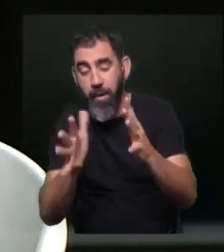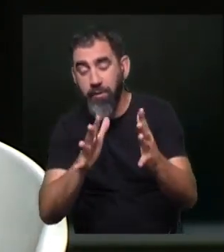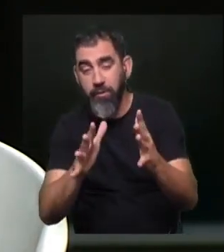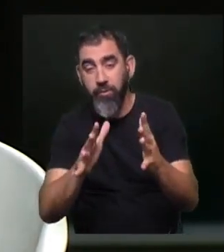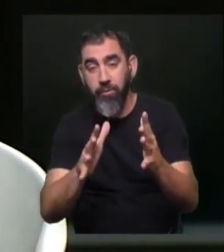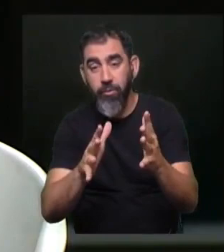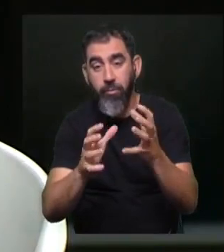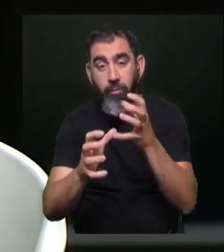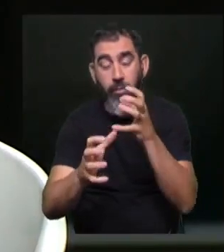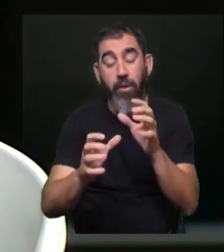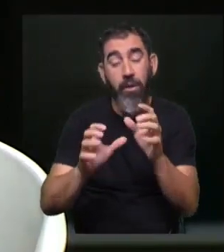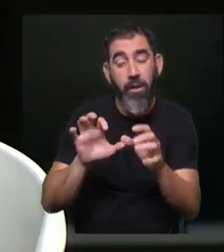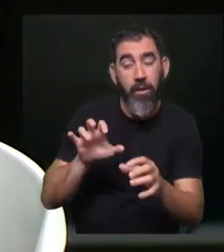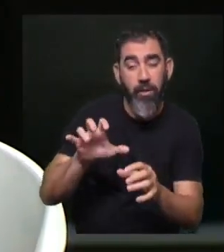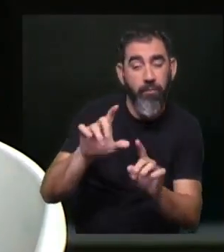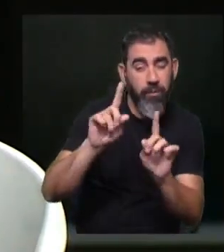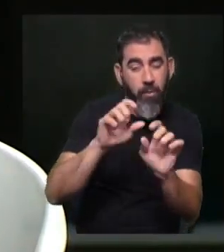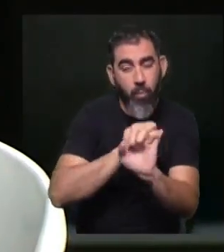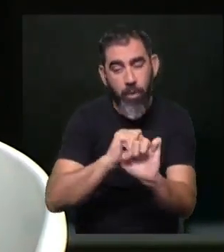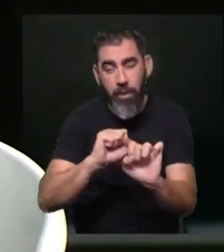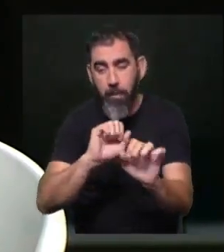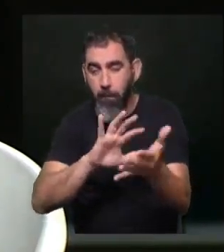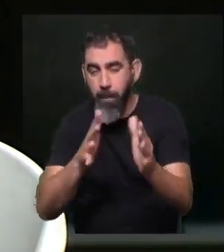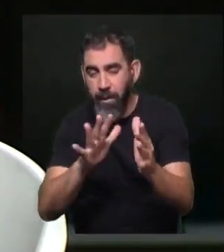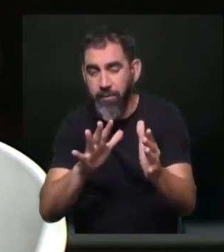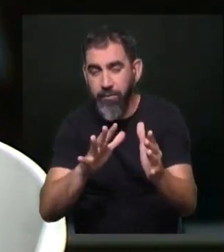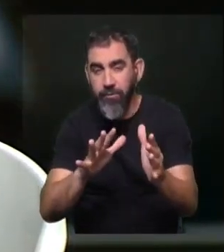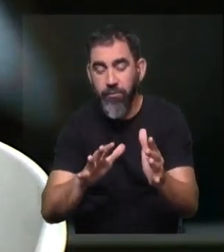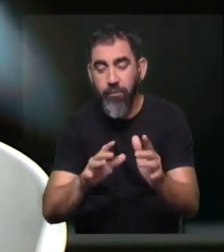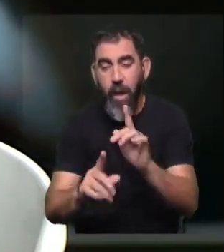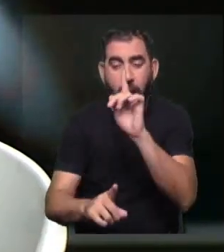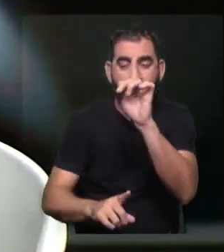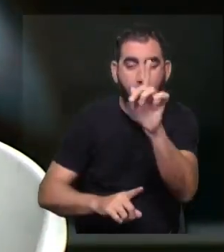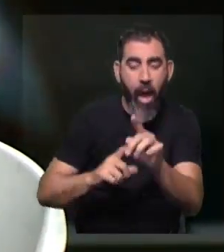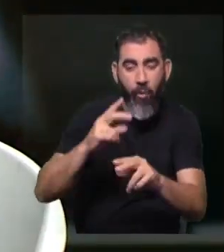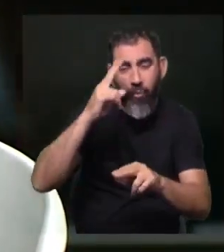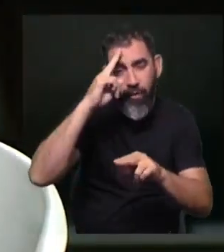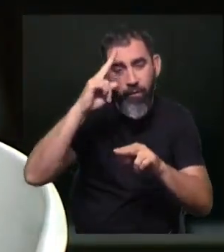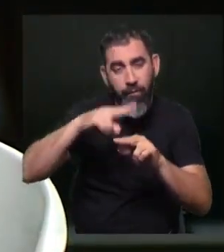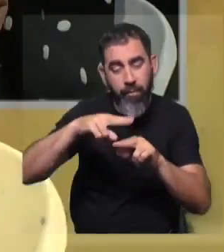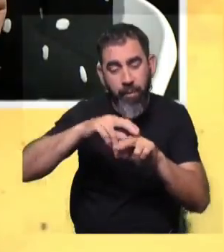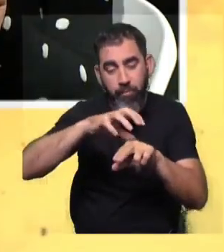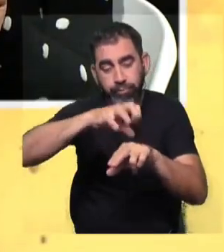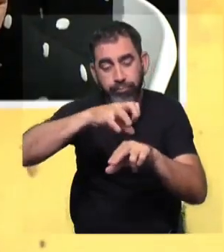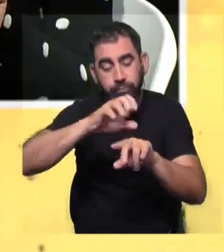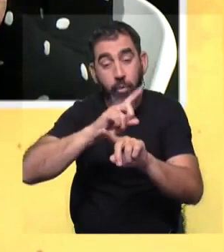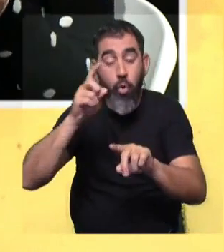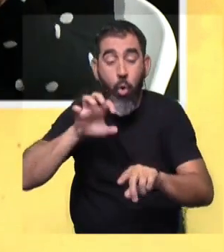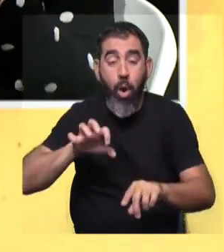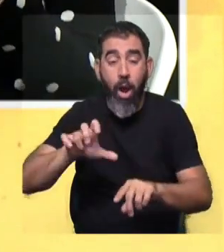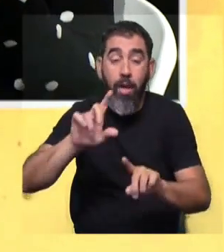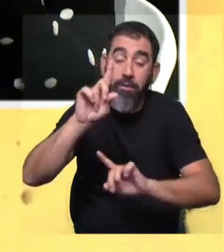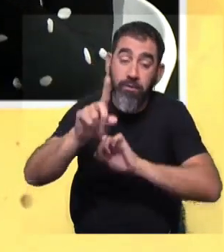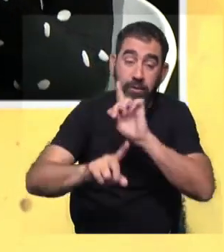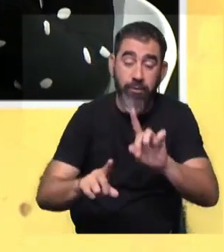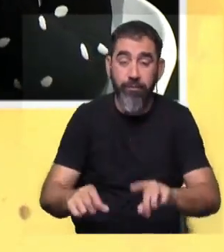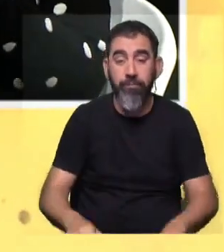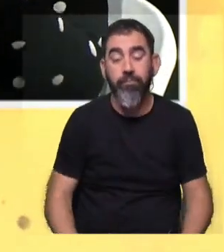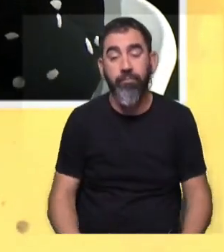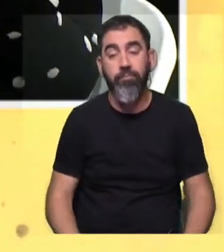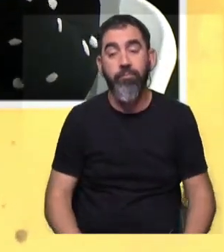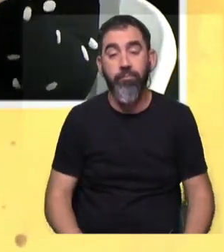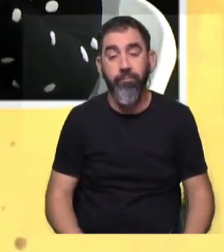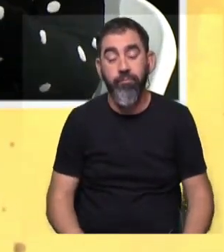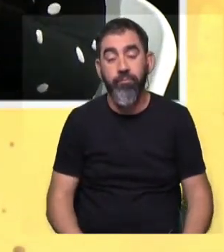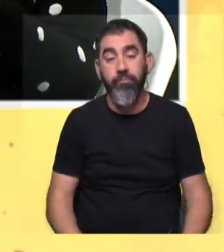contraste con los quistes también a veces puede ser parecido o de alguna patología que sea un nódulo, pero no necesariamente es maligno. Y lo que se suele